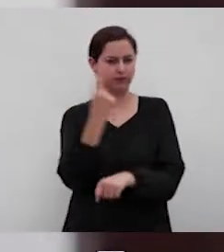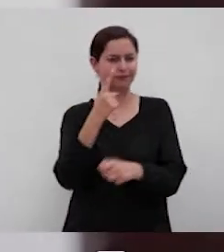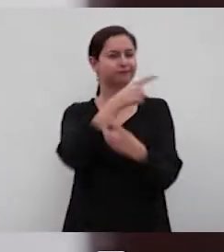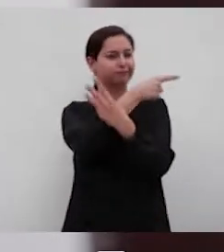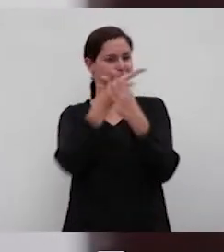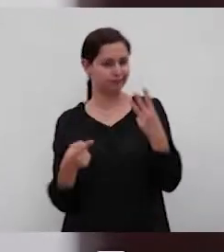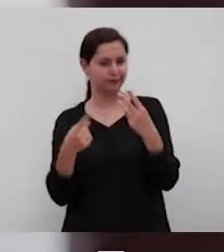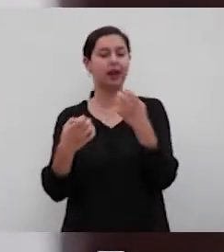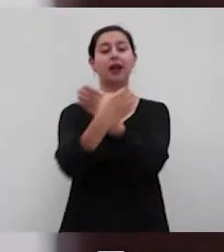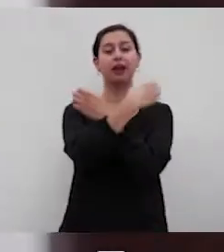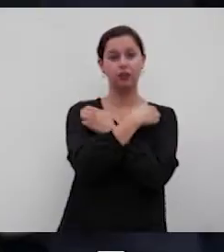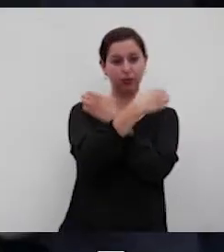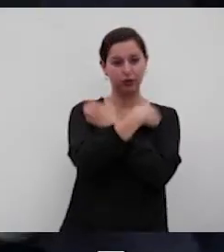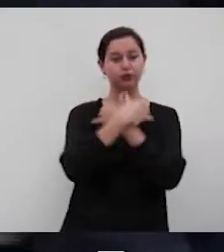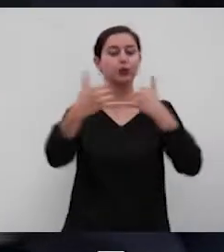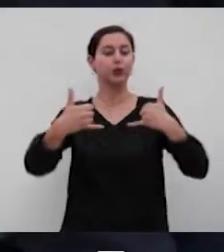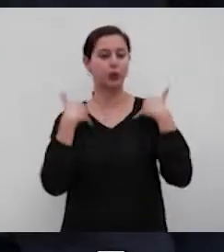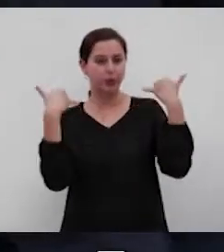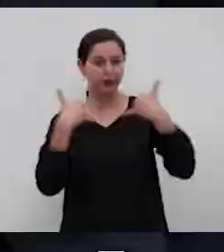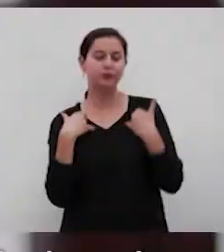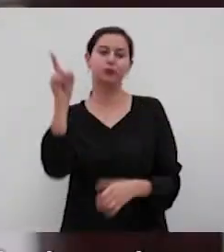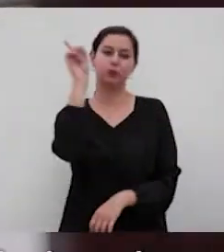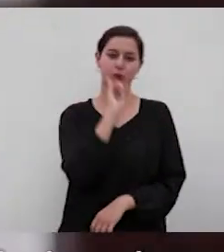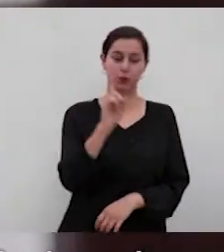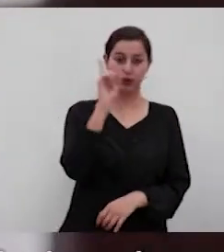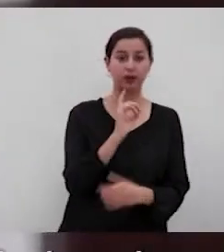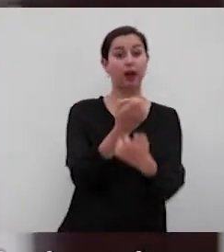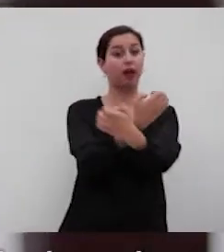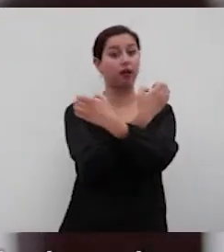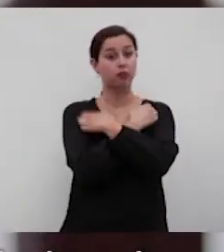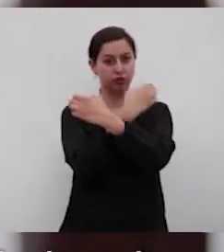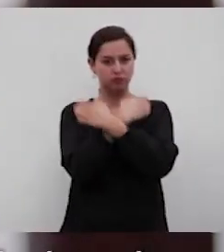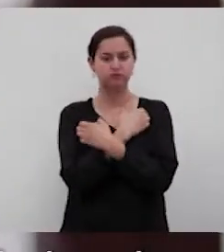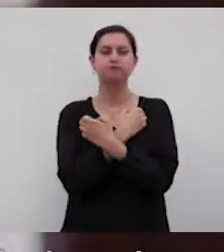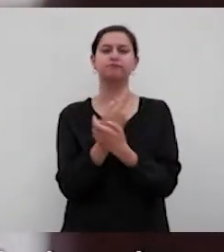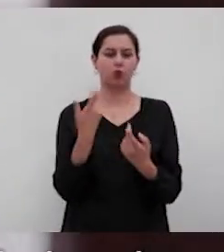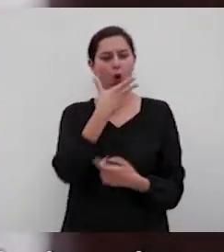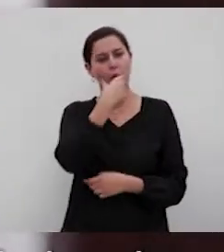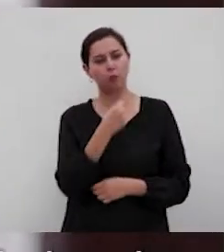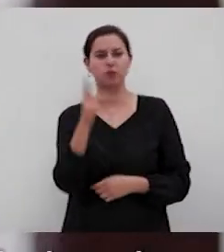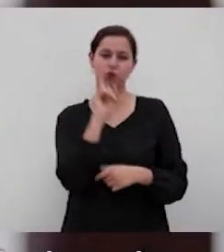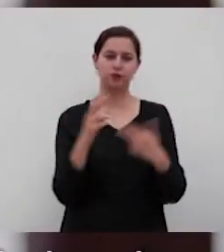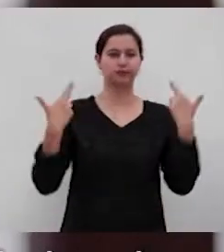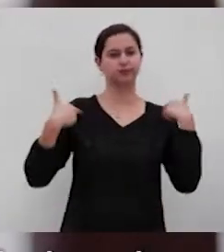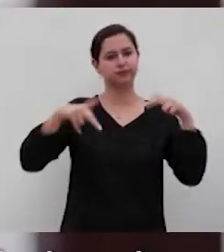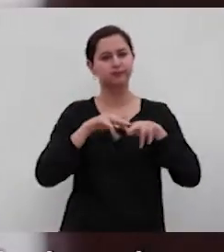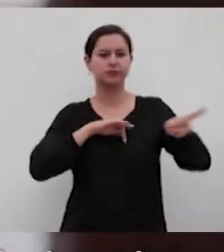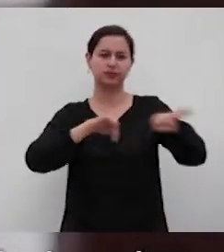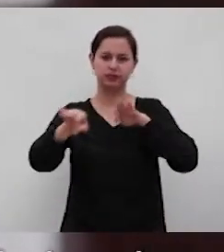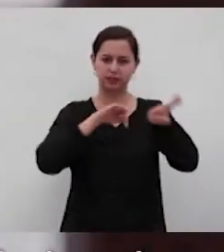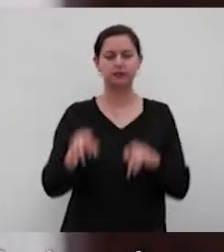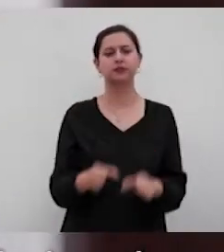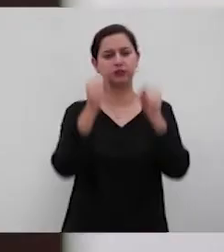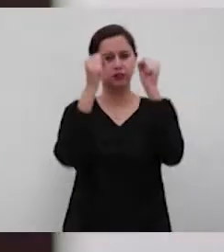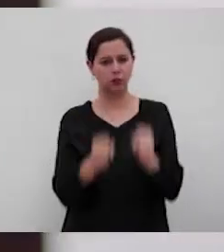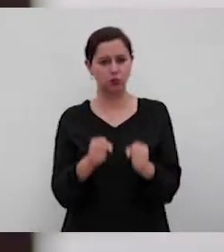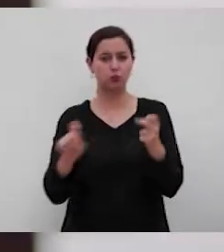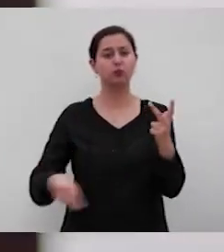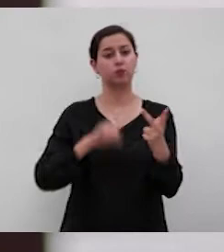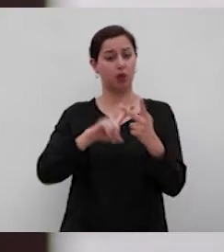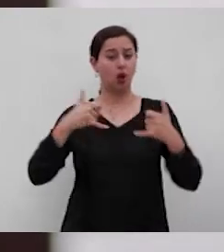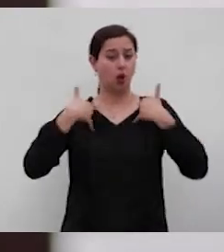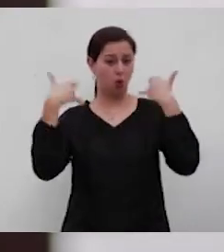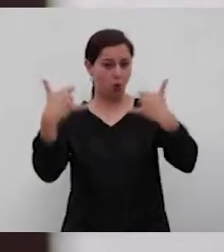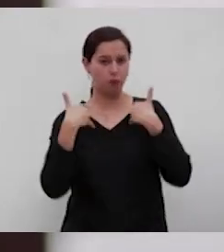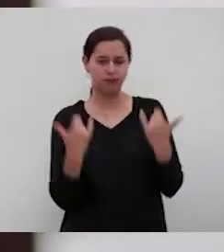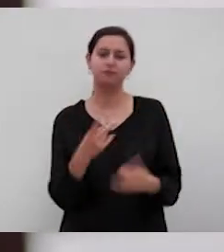palabras. Educación, jóvenes y mujeres. En la educación, certeza laboral para las maestras y maestros de México. Para los